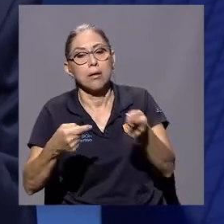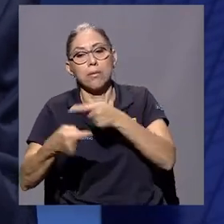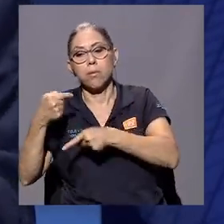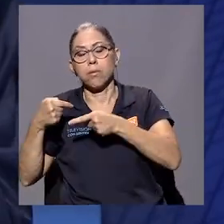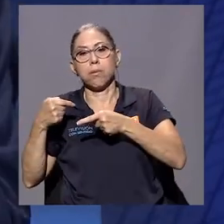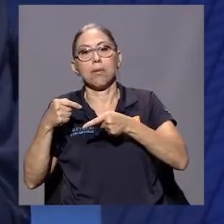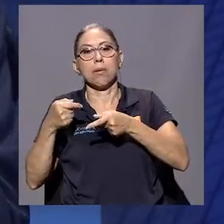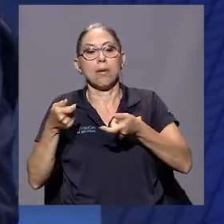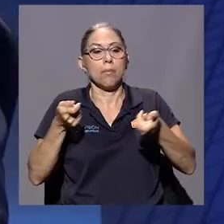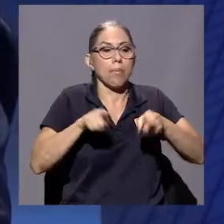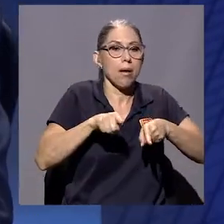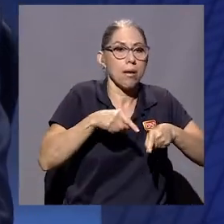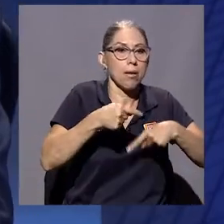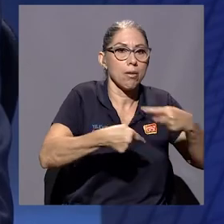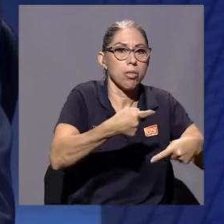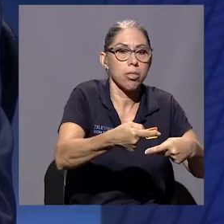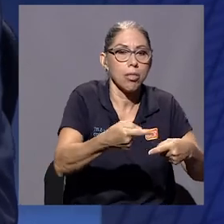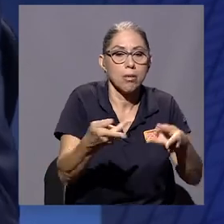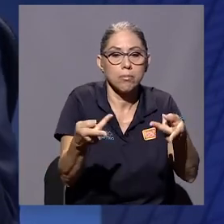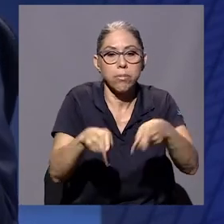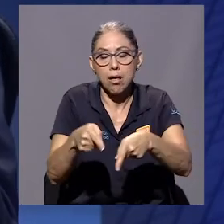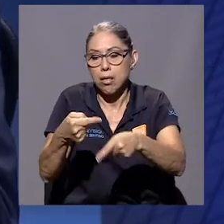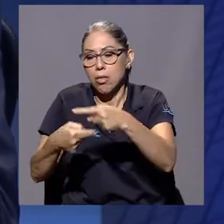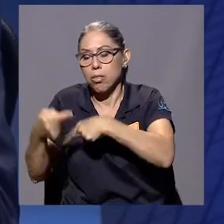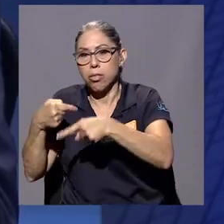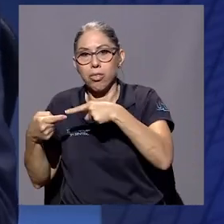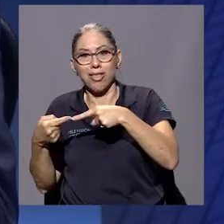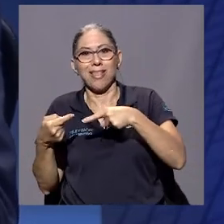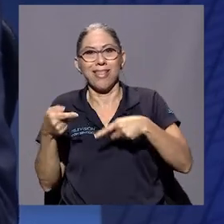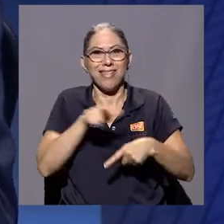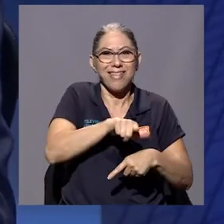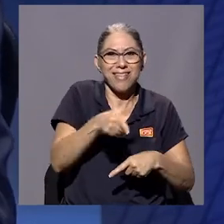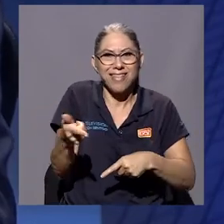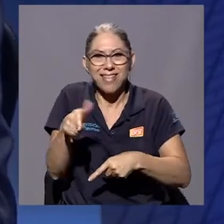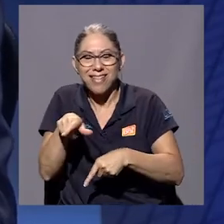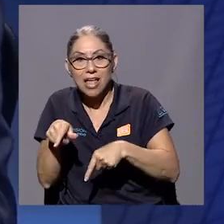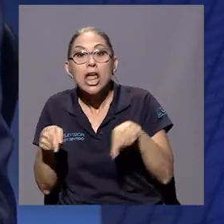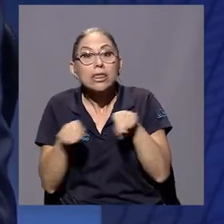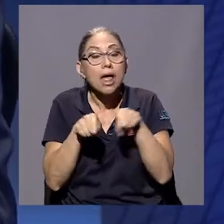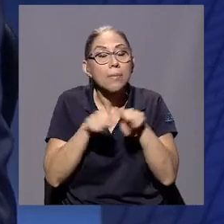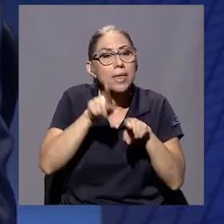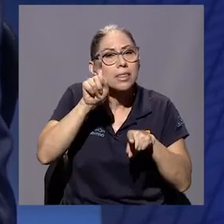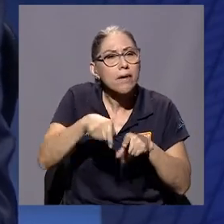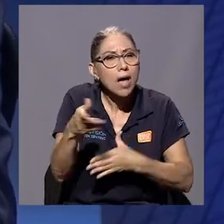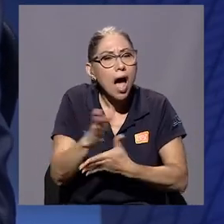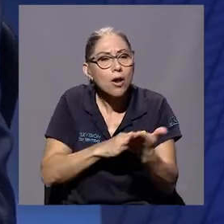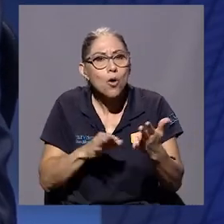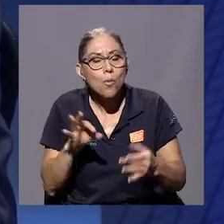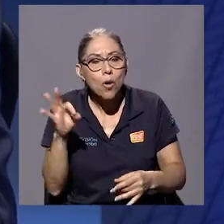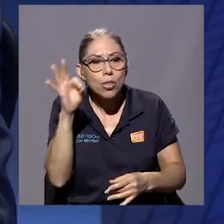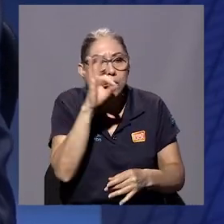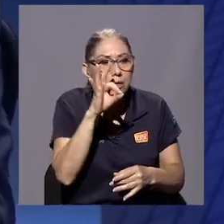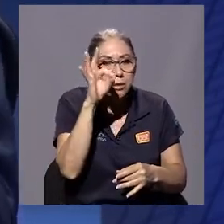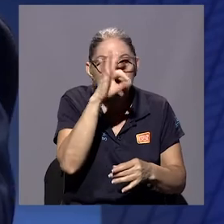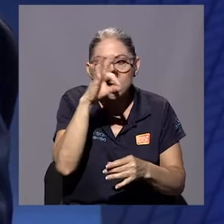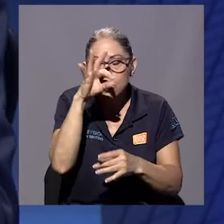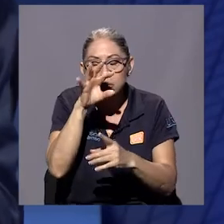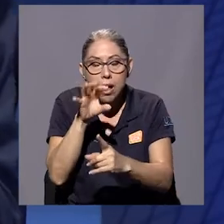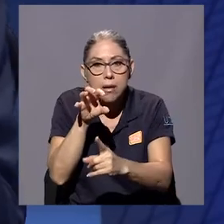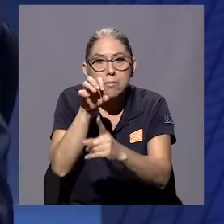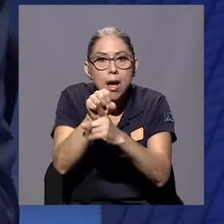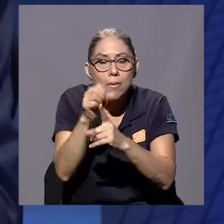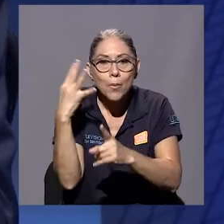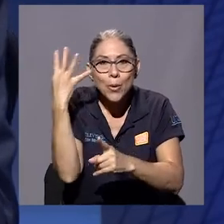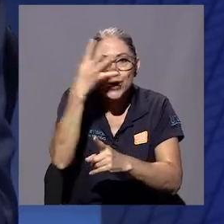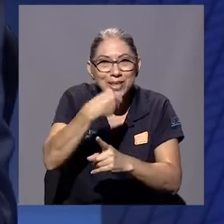sí, sea, retrocesos. Y también hay que poner como distractores, distractores bonitos para que el